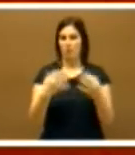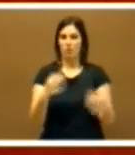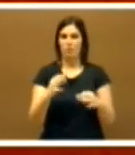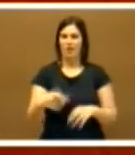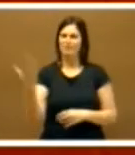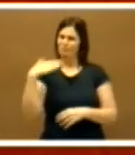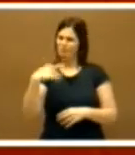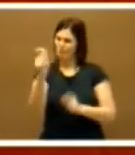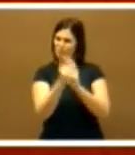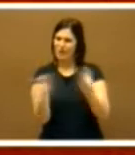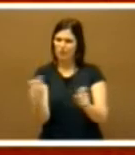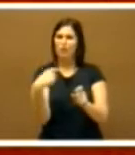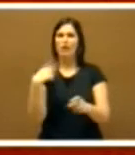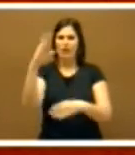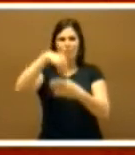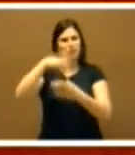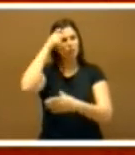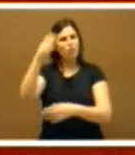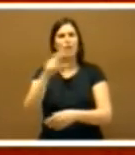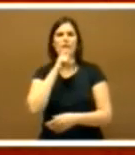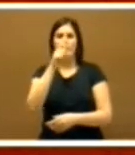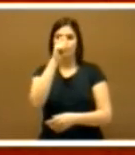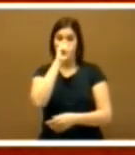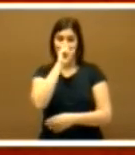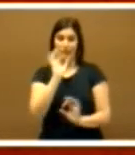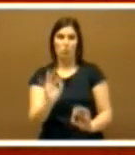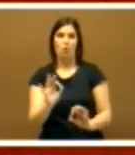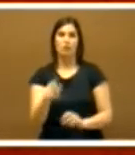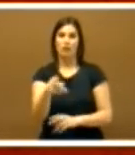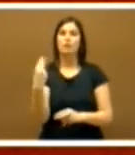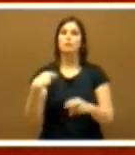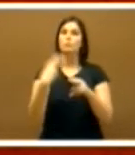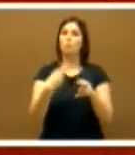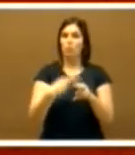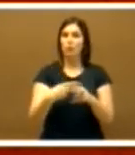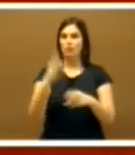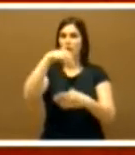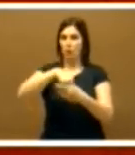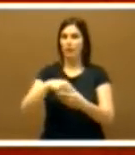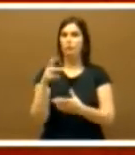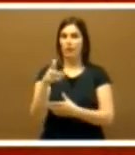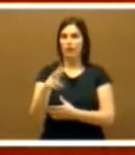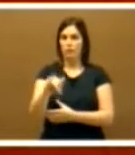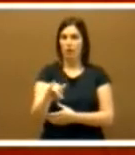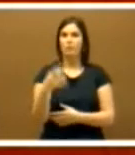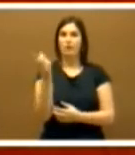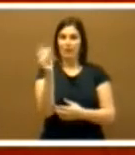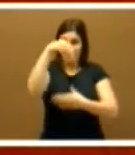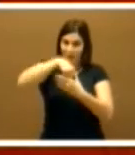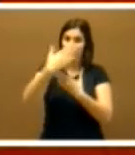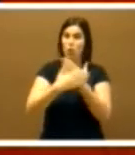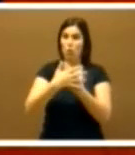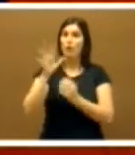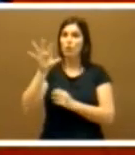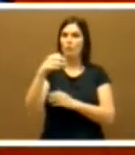antiguas que era sujeto con derechos políticos y que intervenía ejercitándolo en el Gobierno del